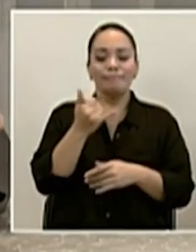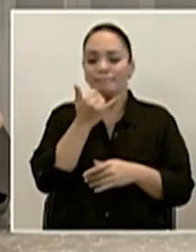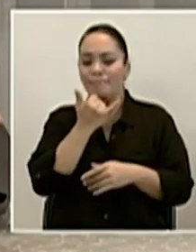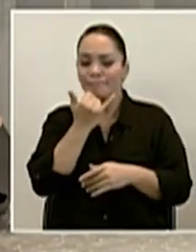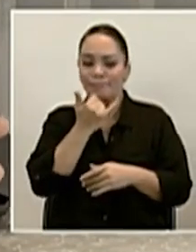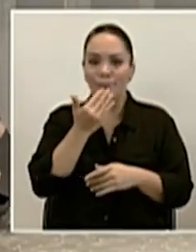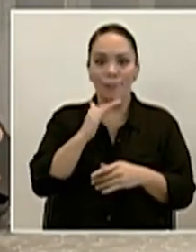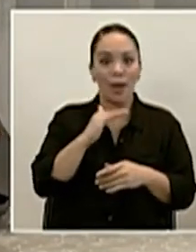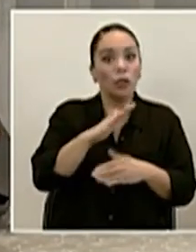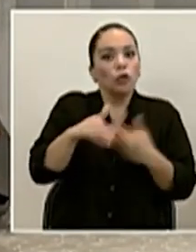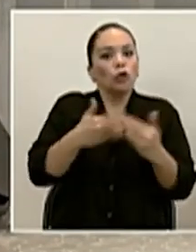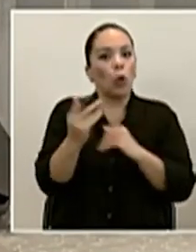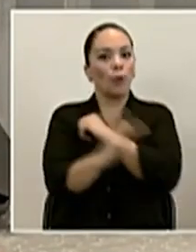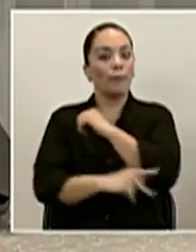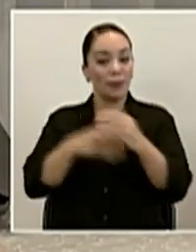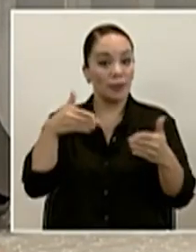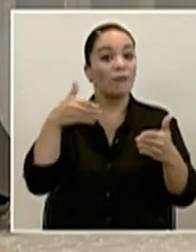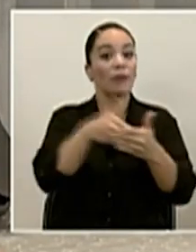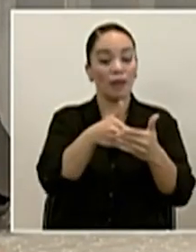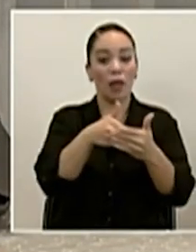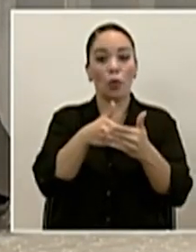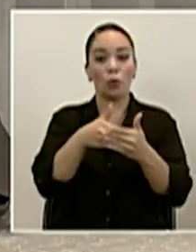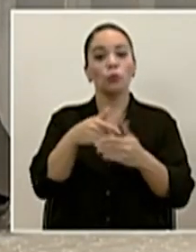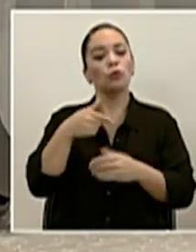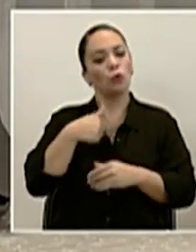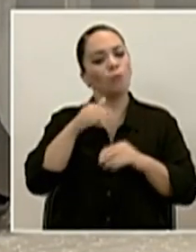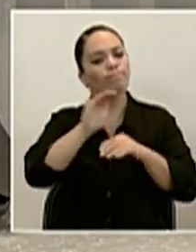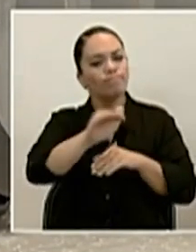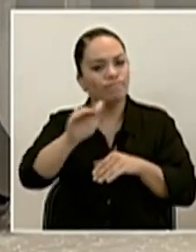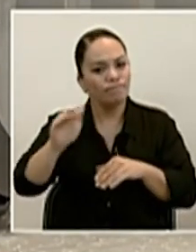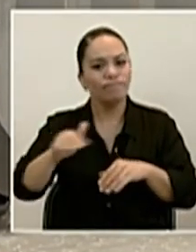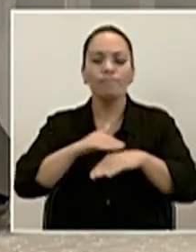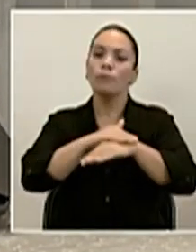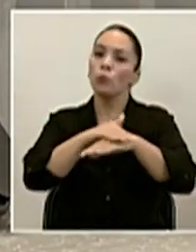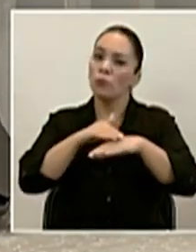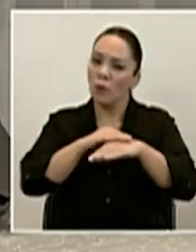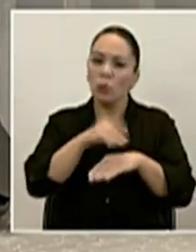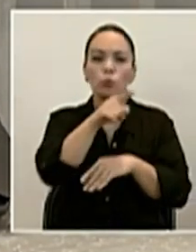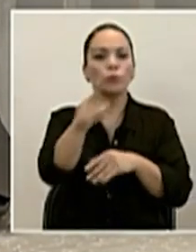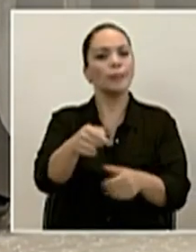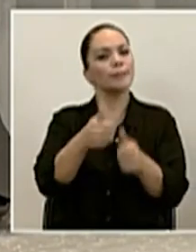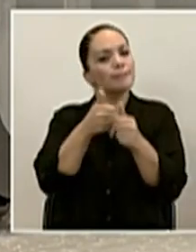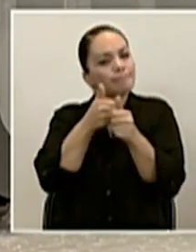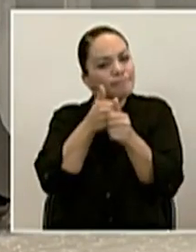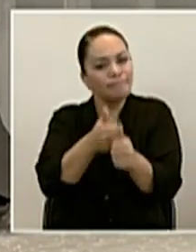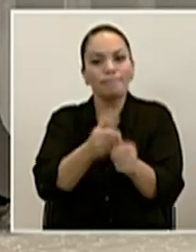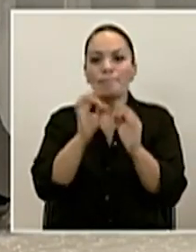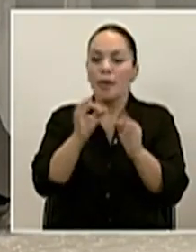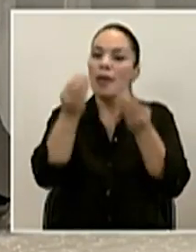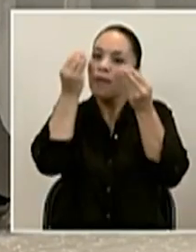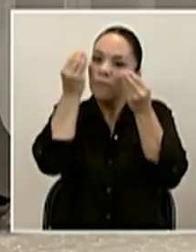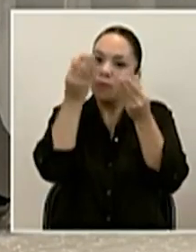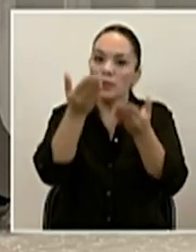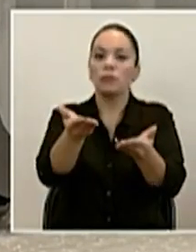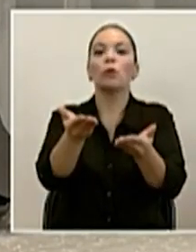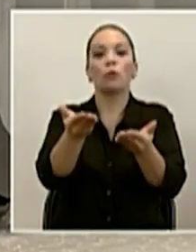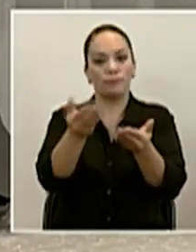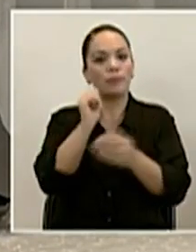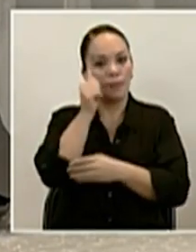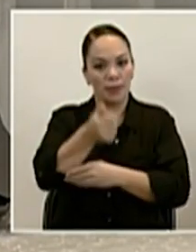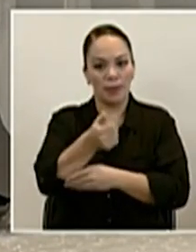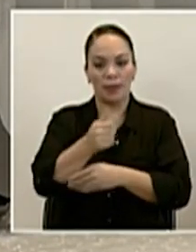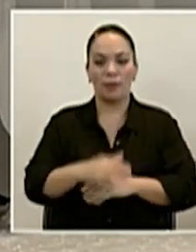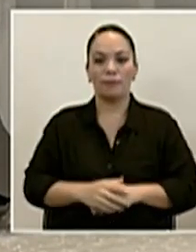todo el país se puede haber afectado. Llamo la atención a dar con mucho seguimiento la información que se brinde